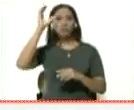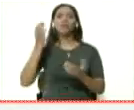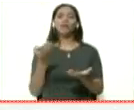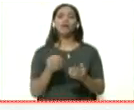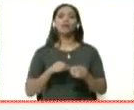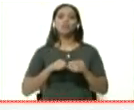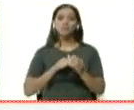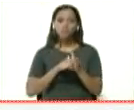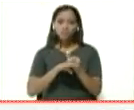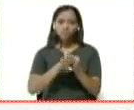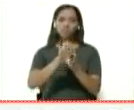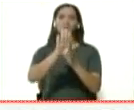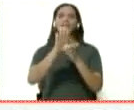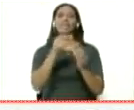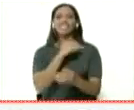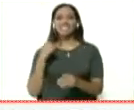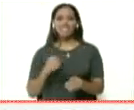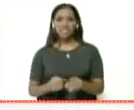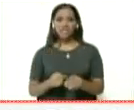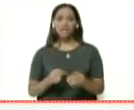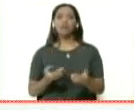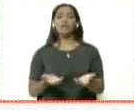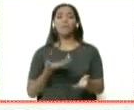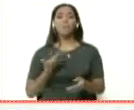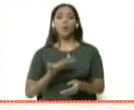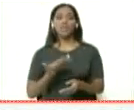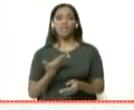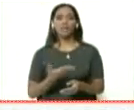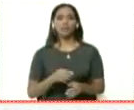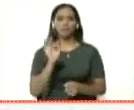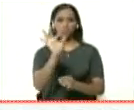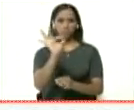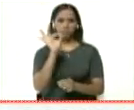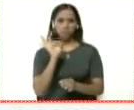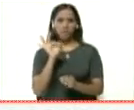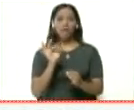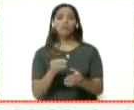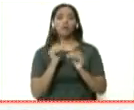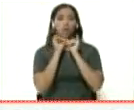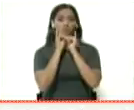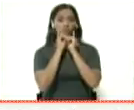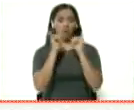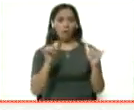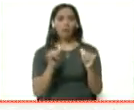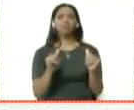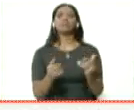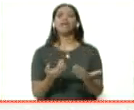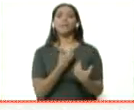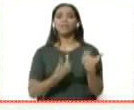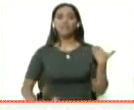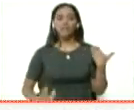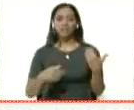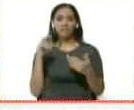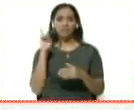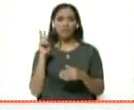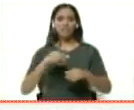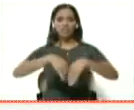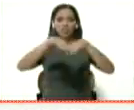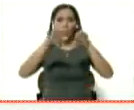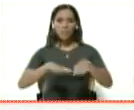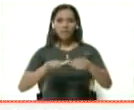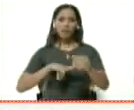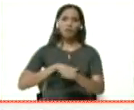Popular China. Importante, igualmente, precisar que entre los anuncios del mandatario venezolano es que se suspenden los vuelos